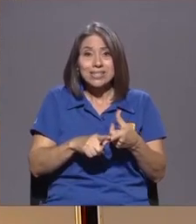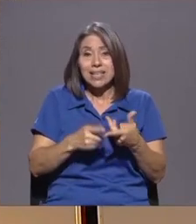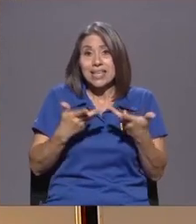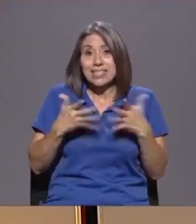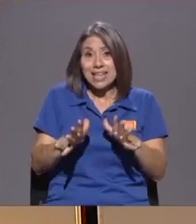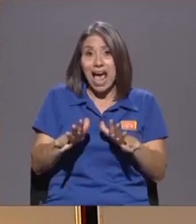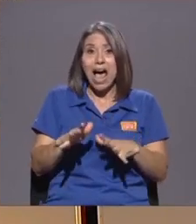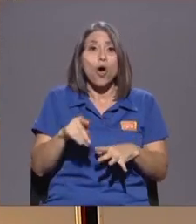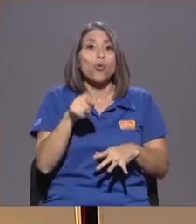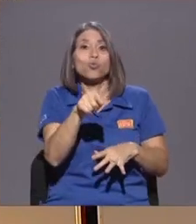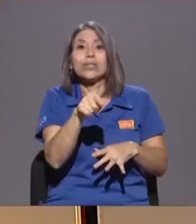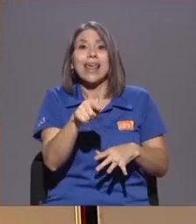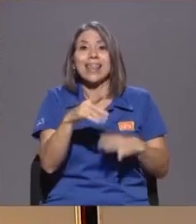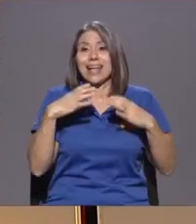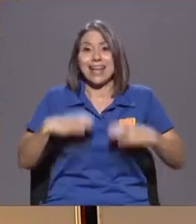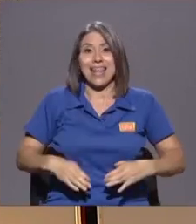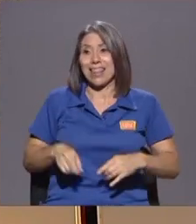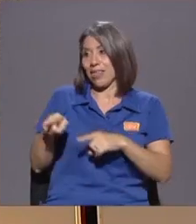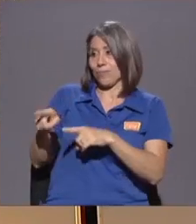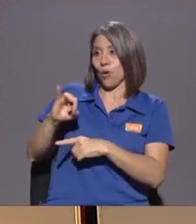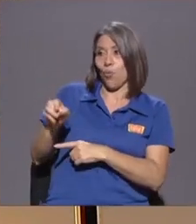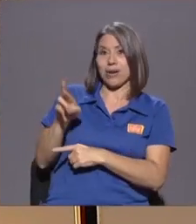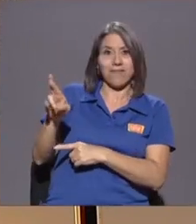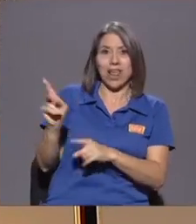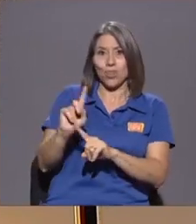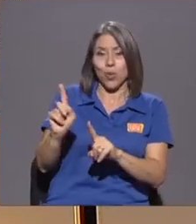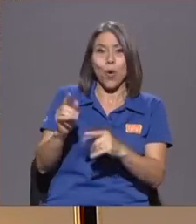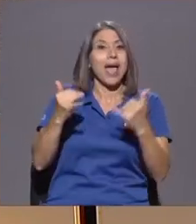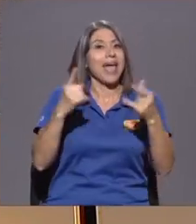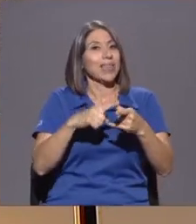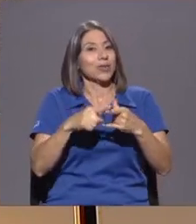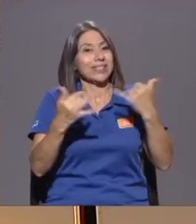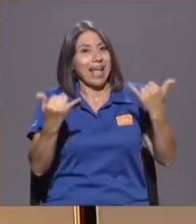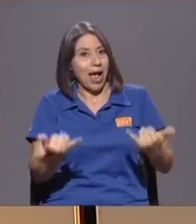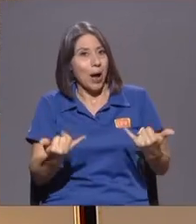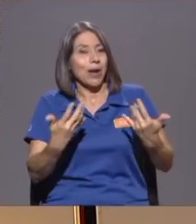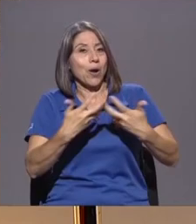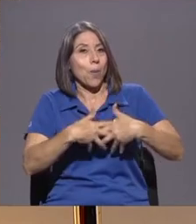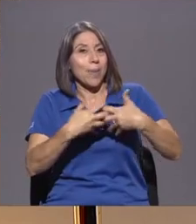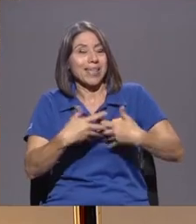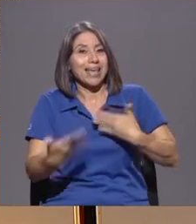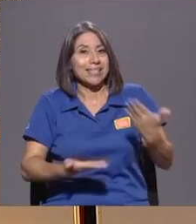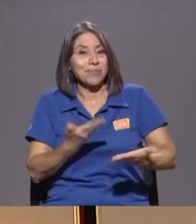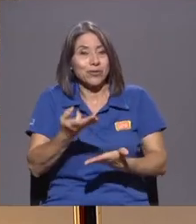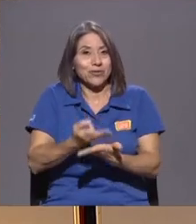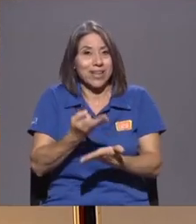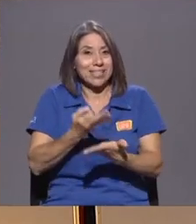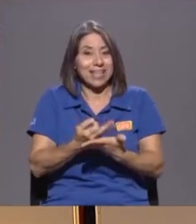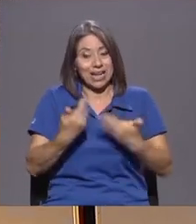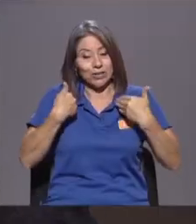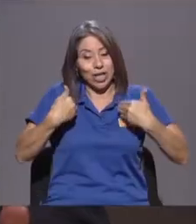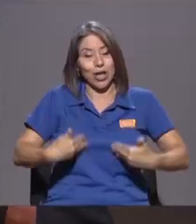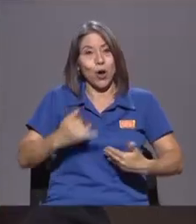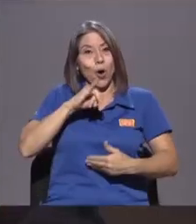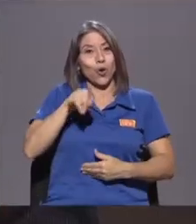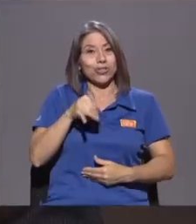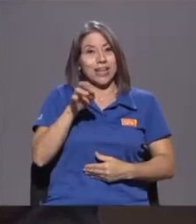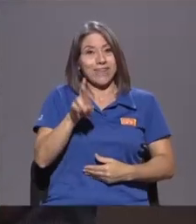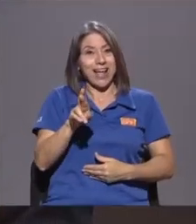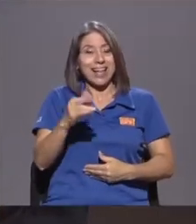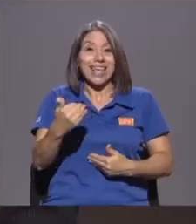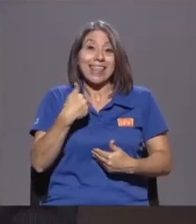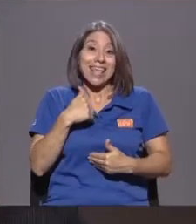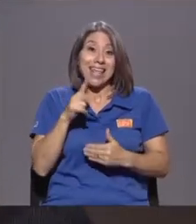Como cliente A Don Juan Rafael Sino que tiene Aquí a la compañía De servicios financieros De Don José Rafael Que tiene 300